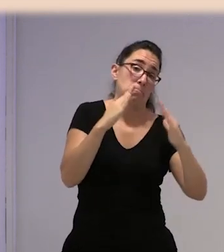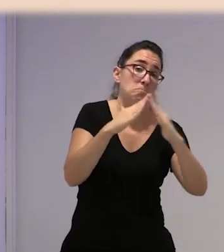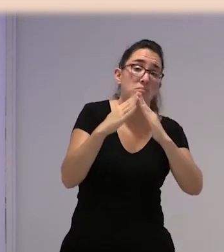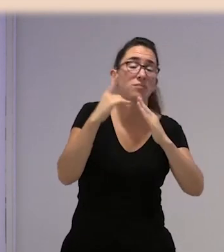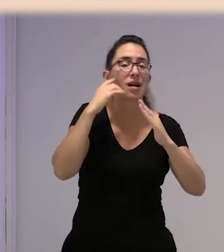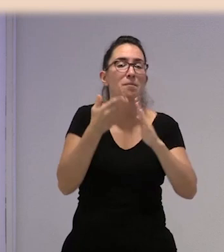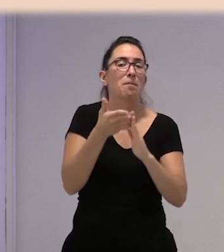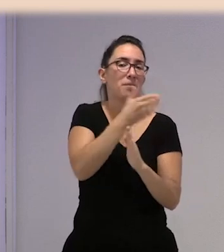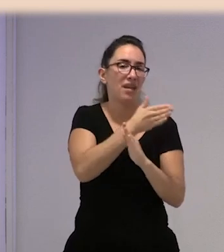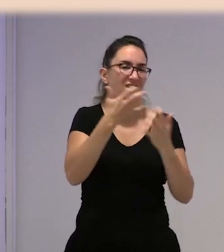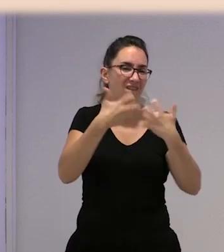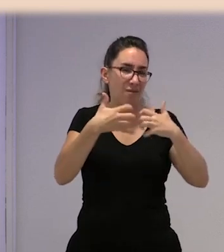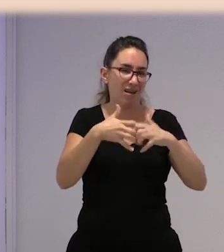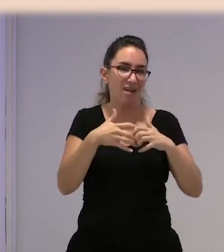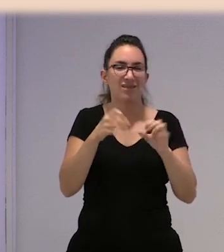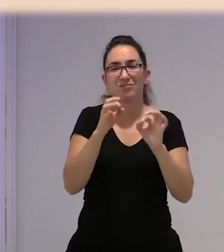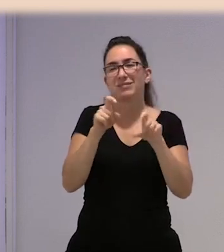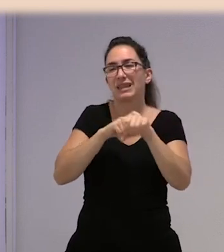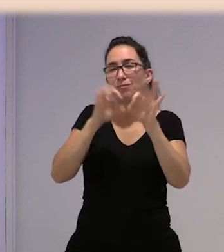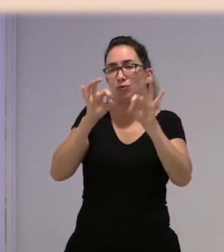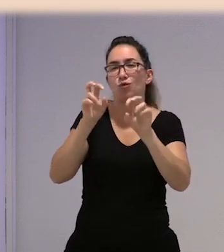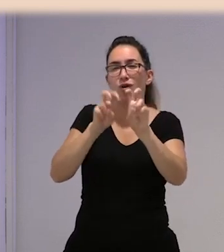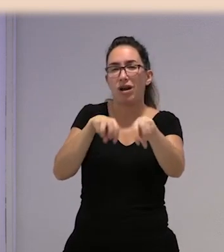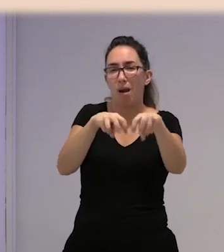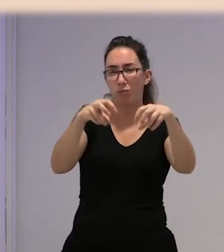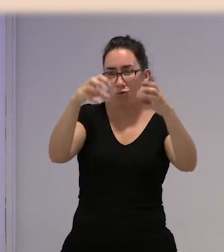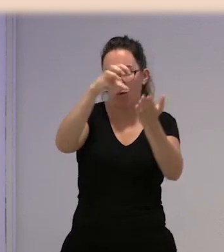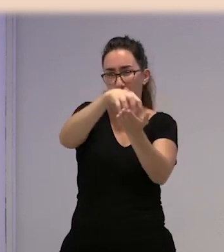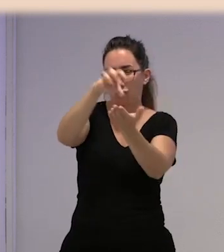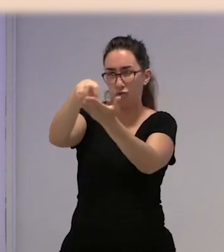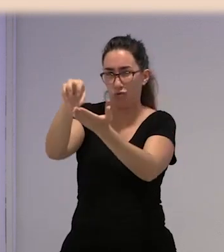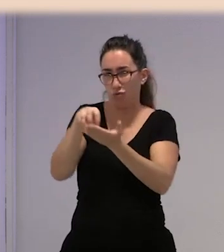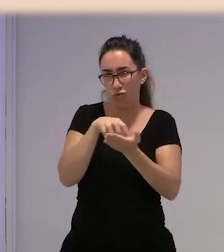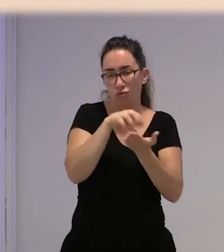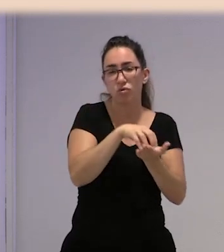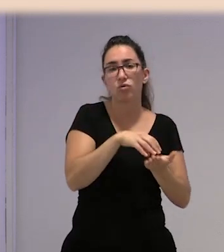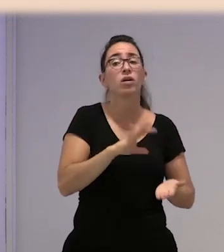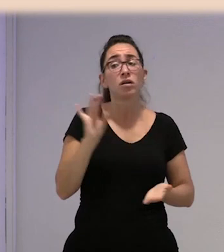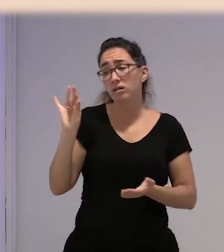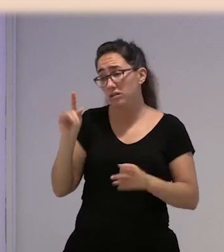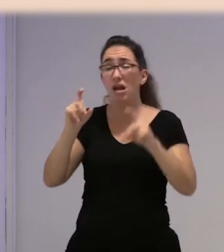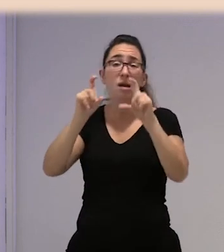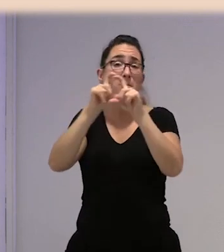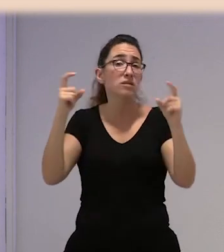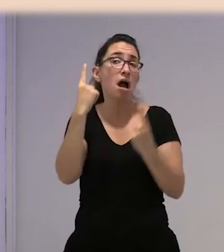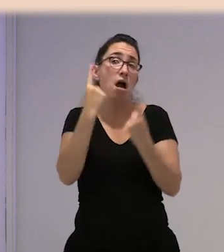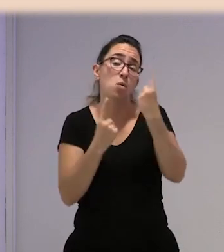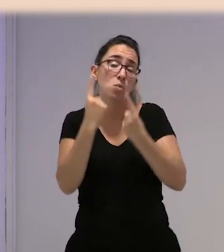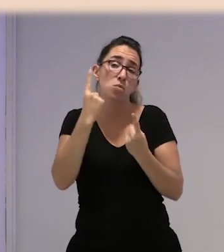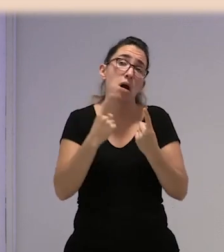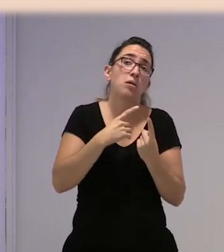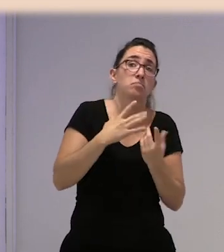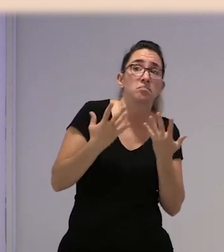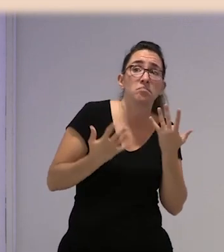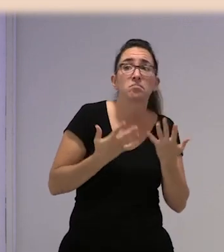prefabricadas, las típicas casas de campo de todas las vidas. Sí, en algunas empresas hay casas que más o menos en condición, pero...